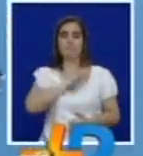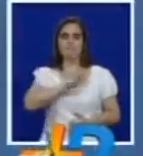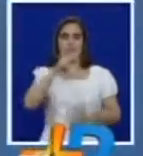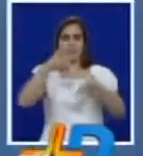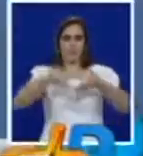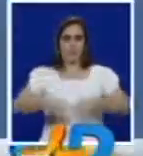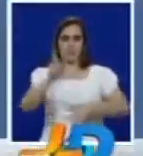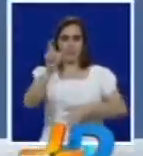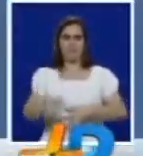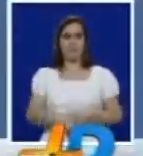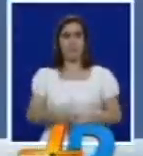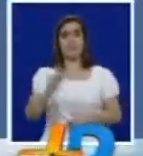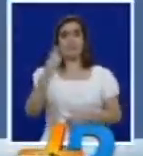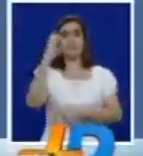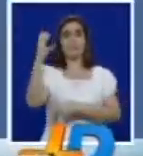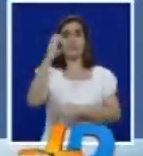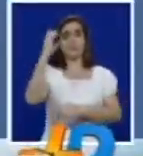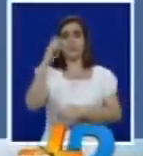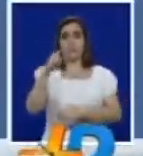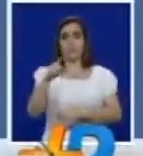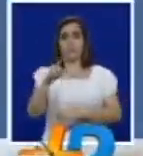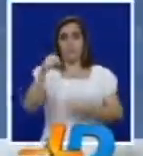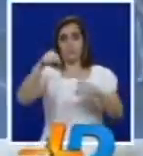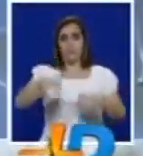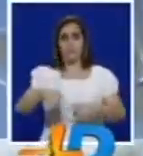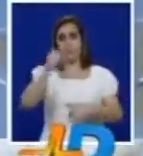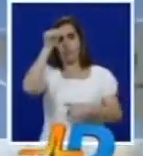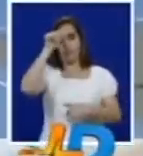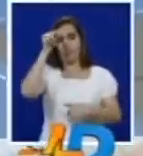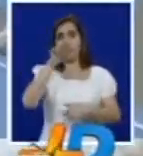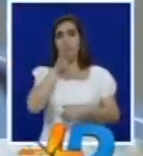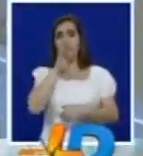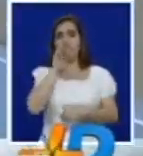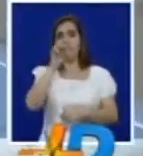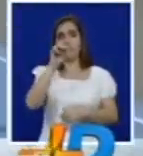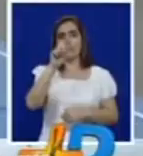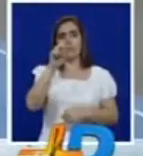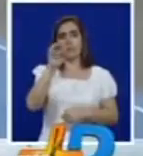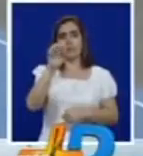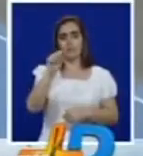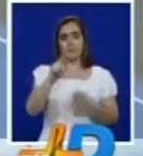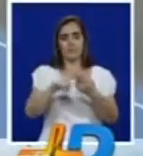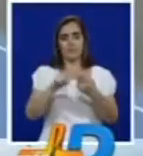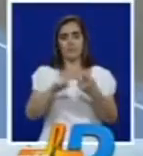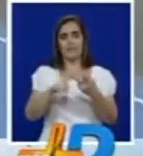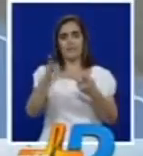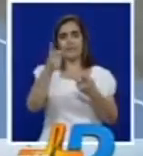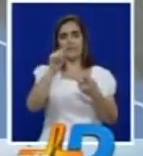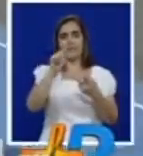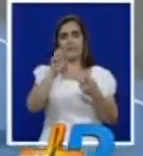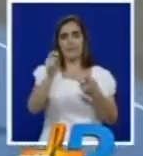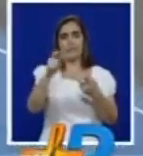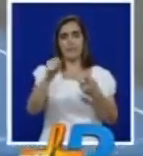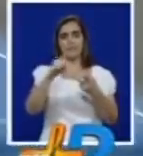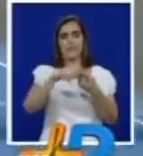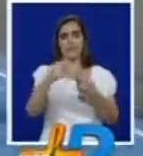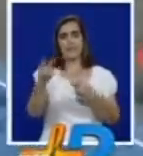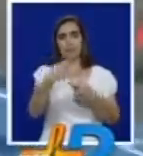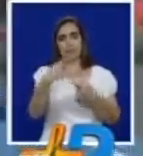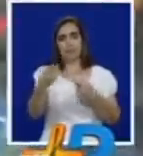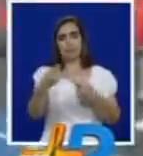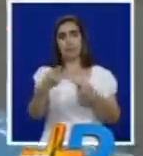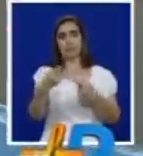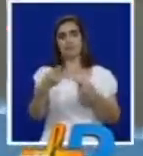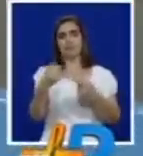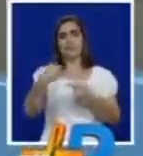las primeras colombianas en la pista de hostén de hoy domingo fueron Helen Montoya y la vallecaucana Magda Garcés quienes hicieron el 1-2 en los 500